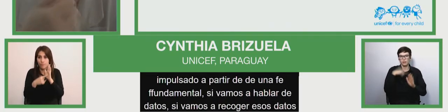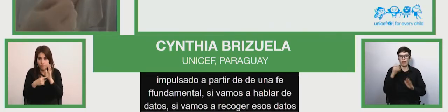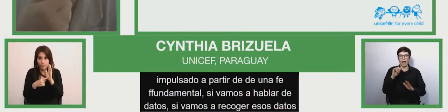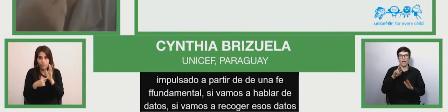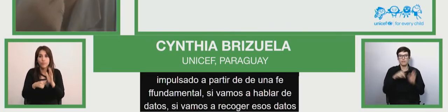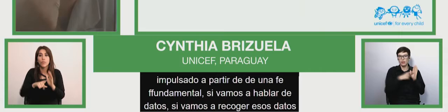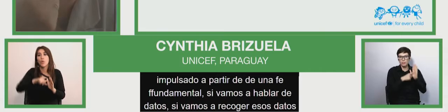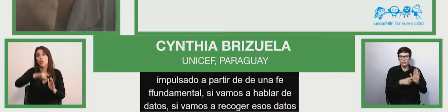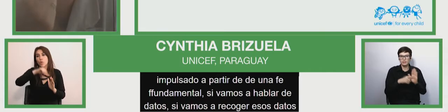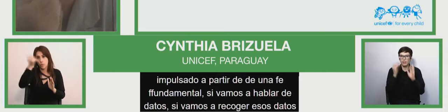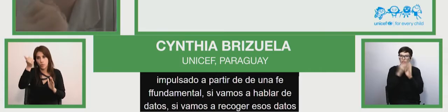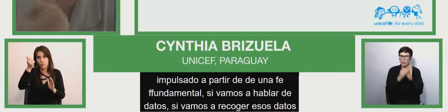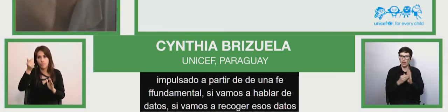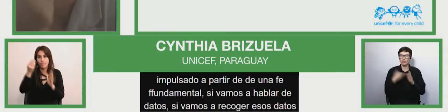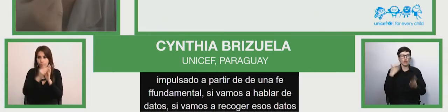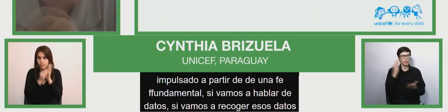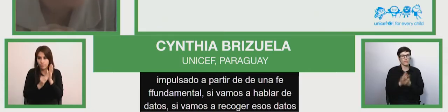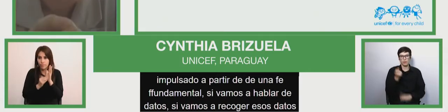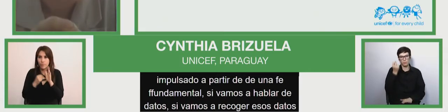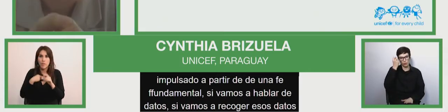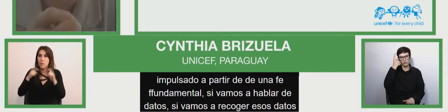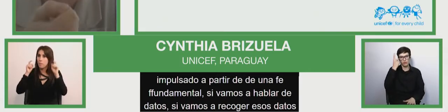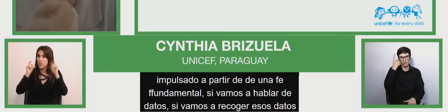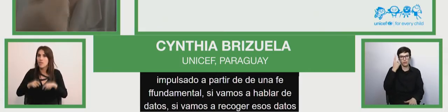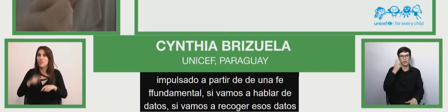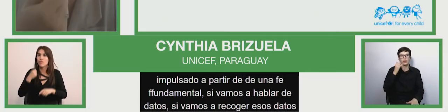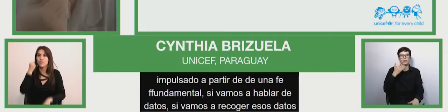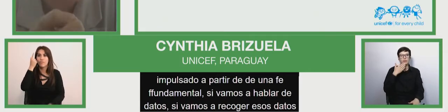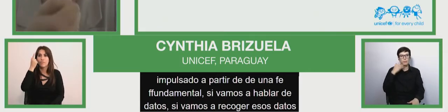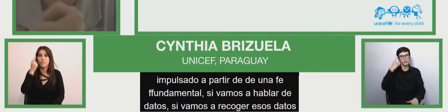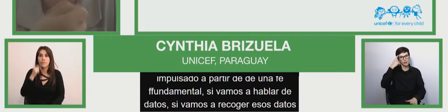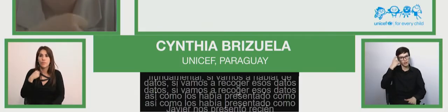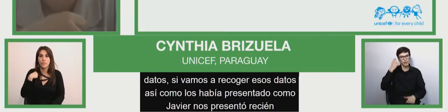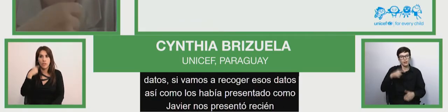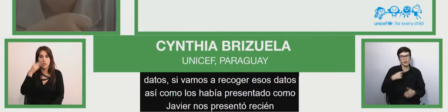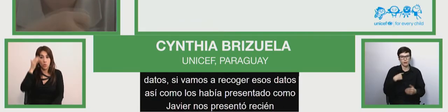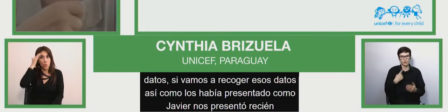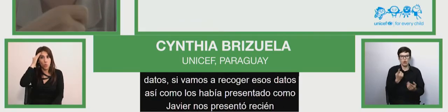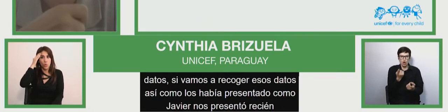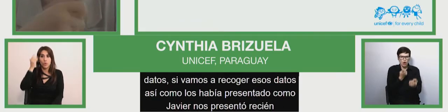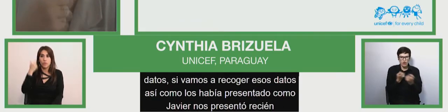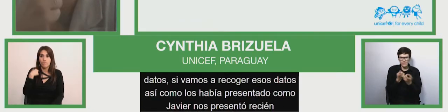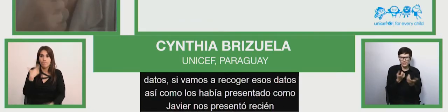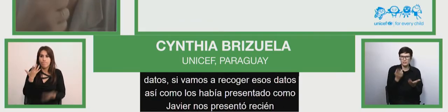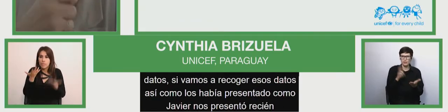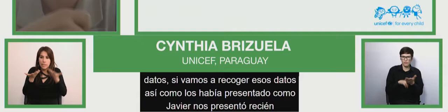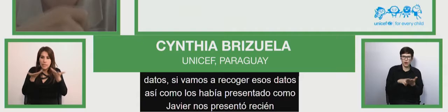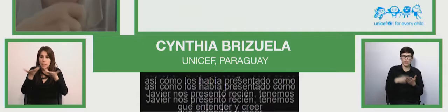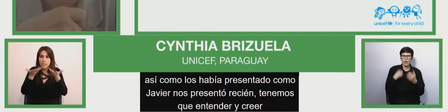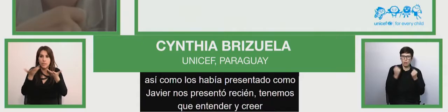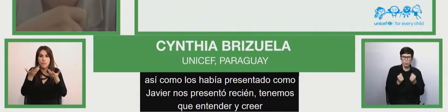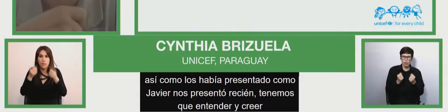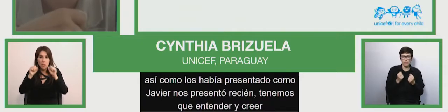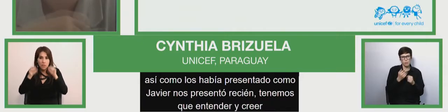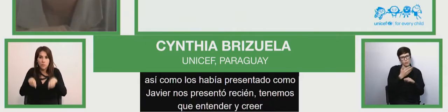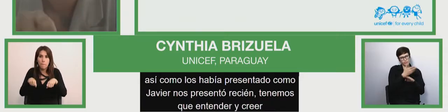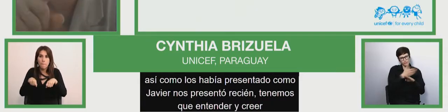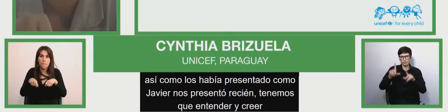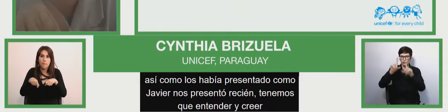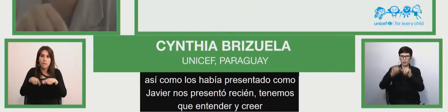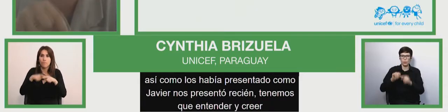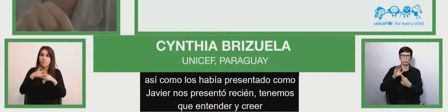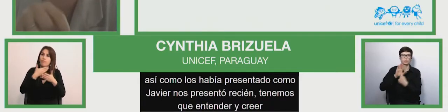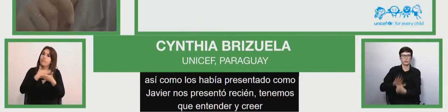Tenemos que entender y creer, convencernos de que es posible reducir la discriminación por discapacidad